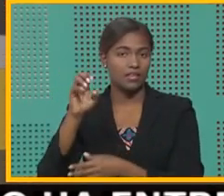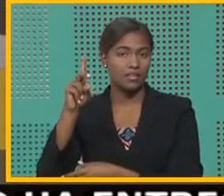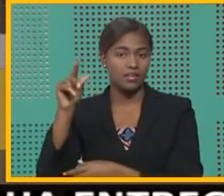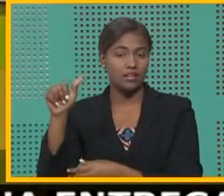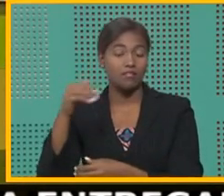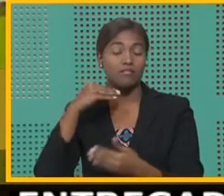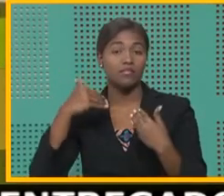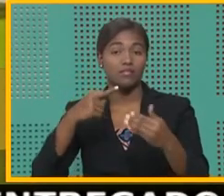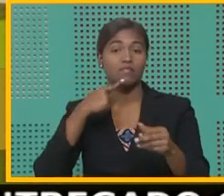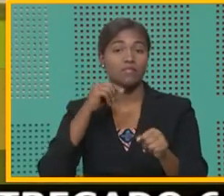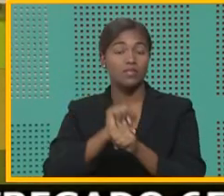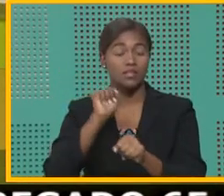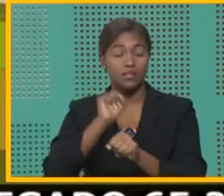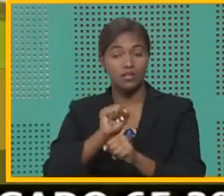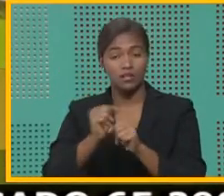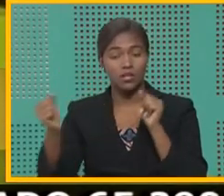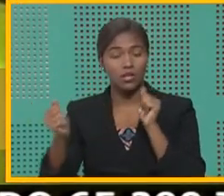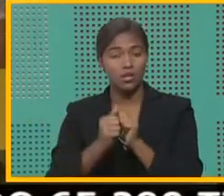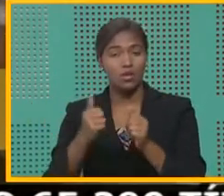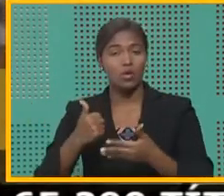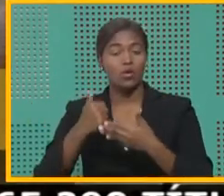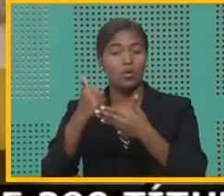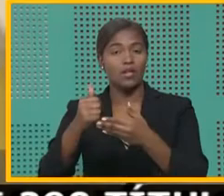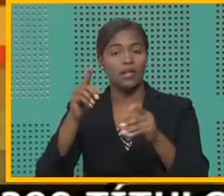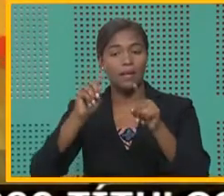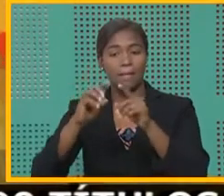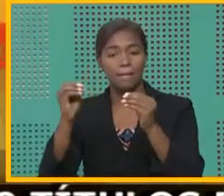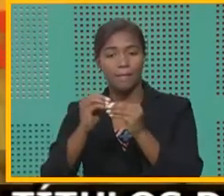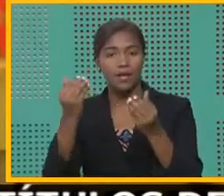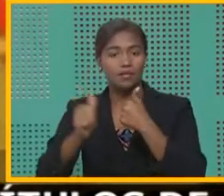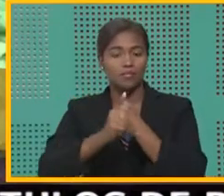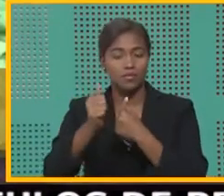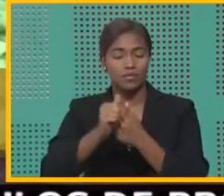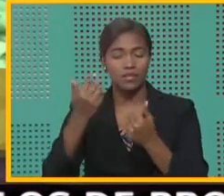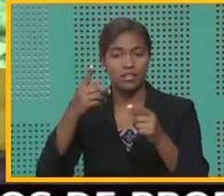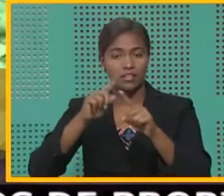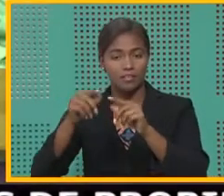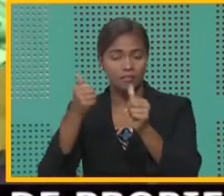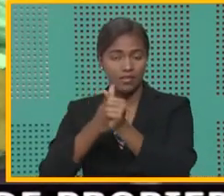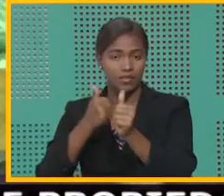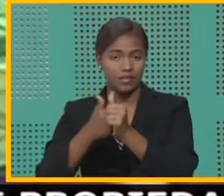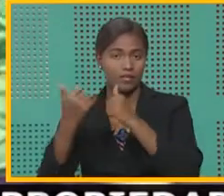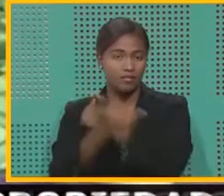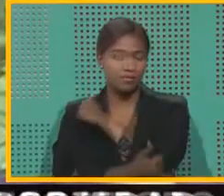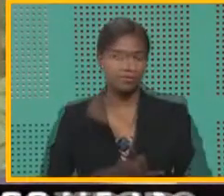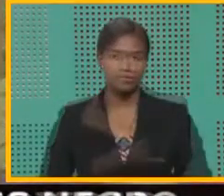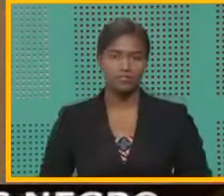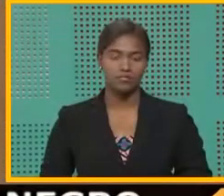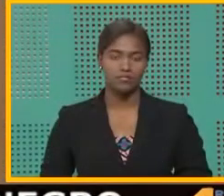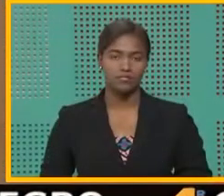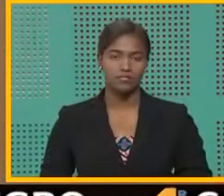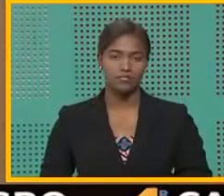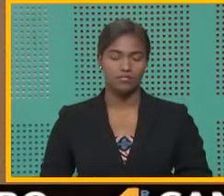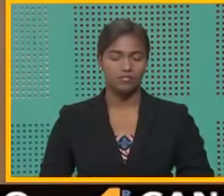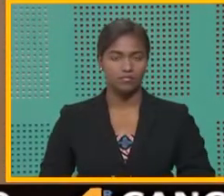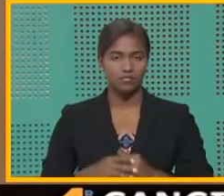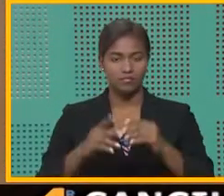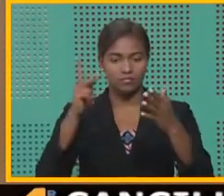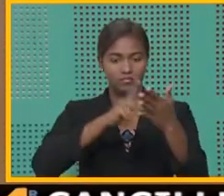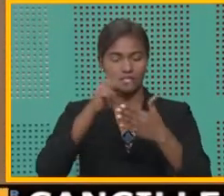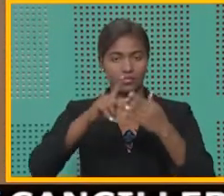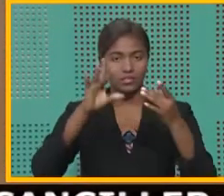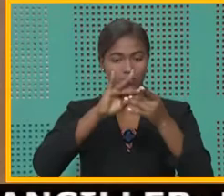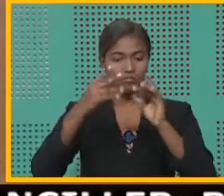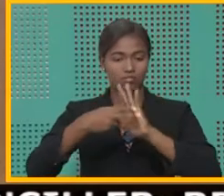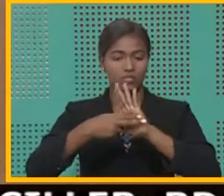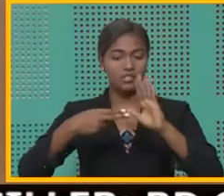compromiso de trabajar en común en favor de los más vulnerables de los respectivos países. Amigos, el programa de